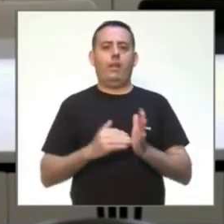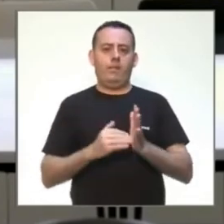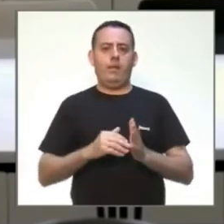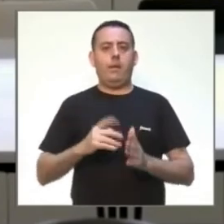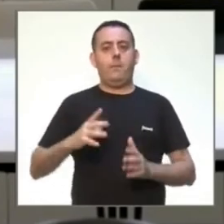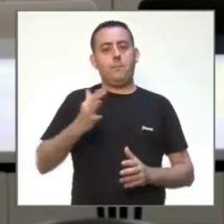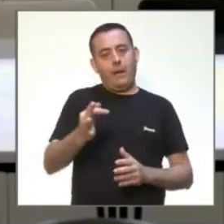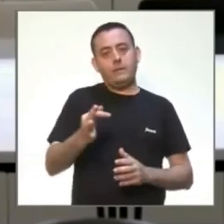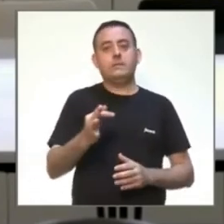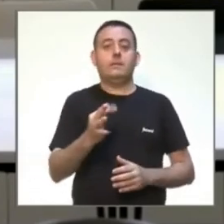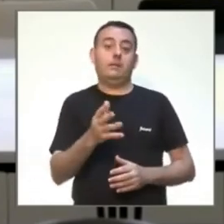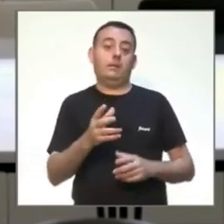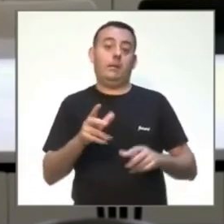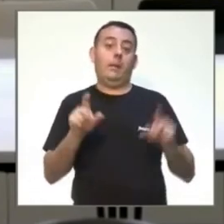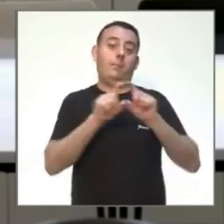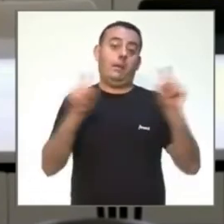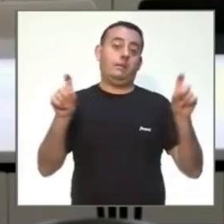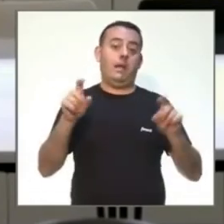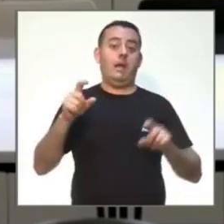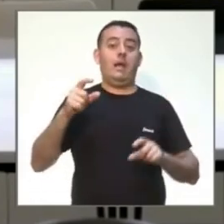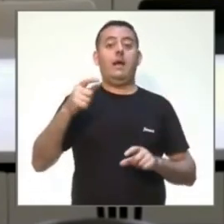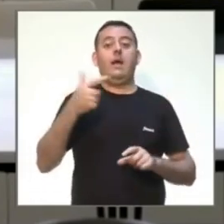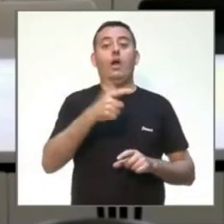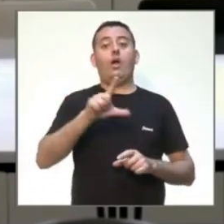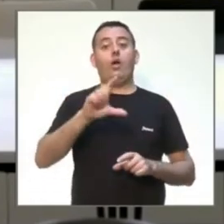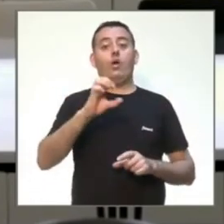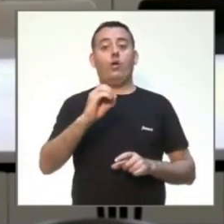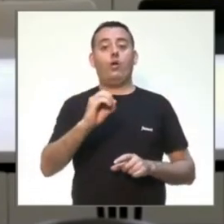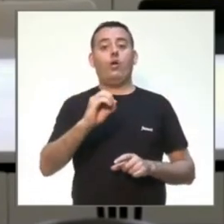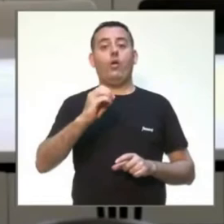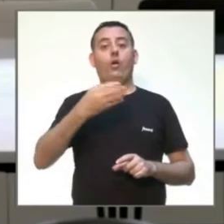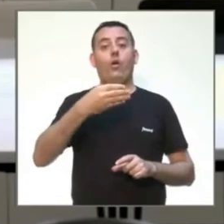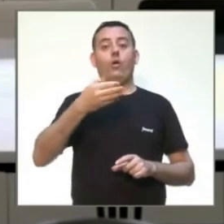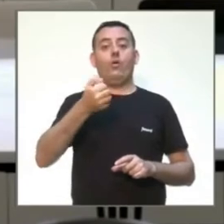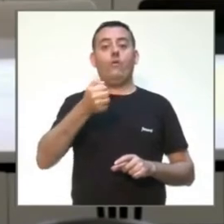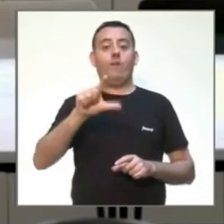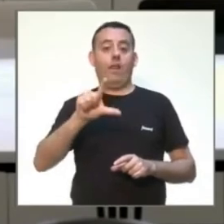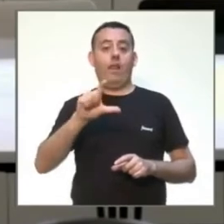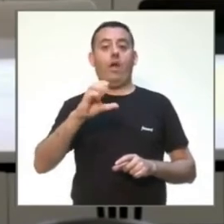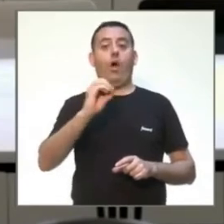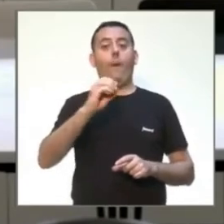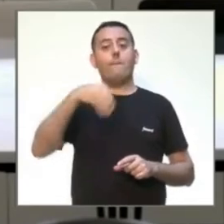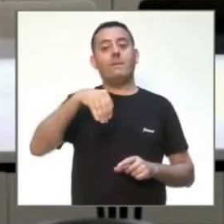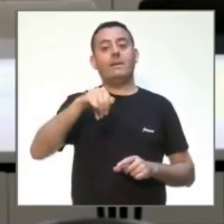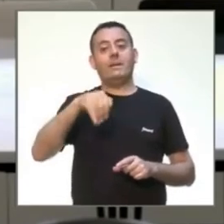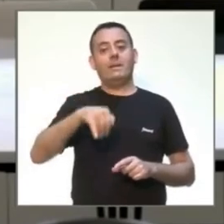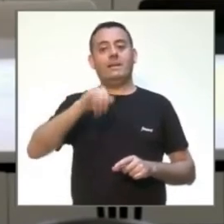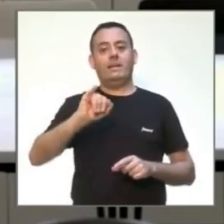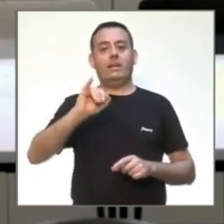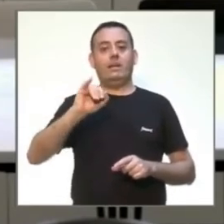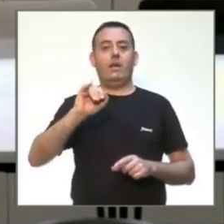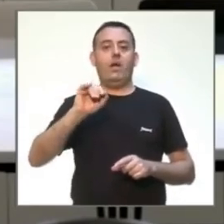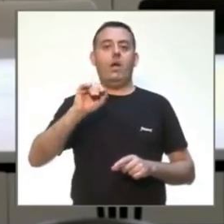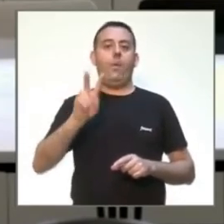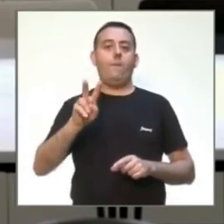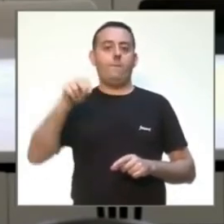Omnium Aguas de Valencia, vamos a poder ensayar la validez operativa de